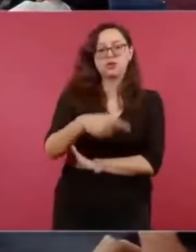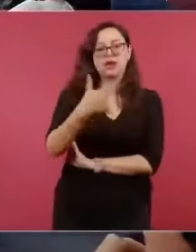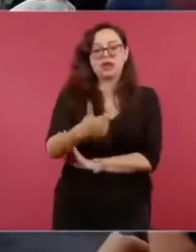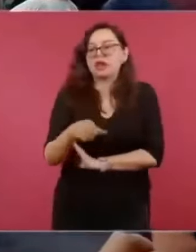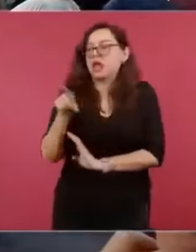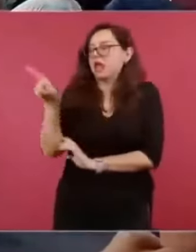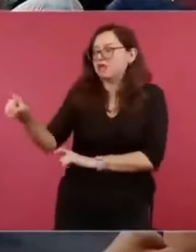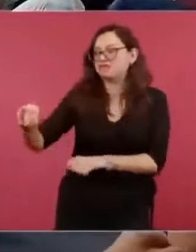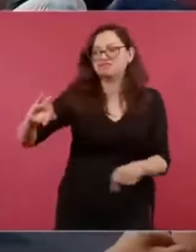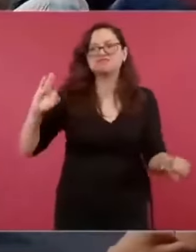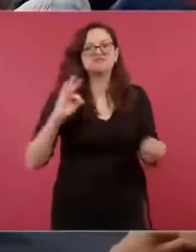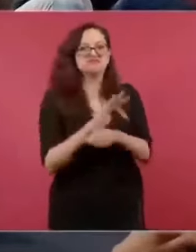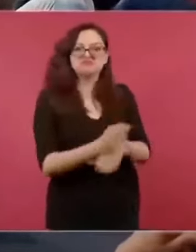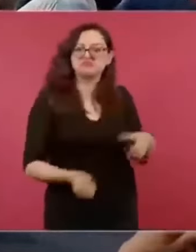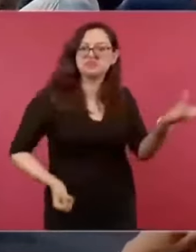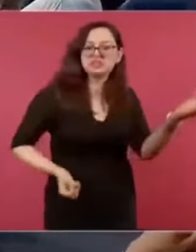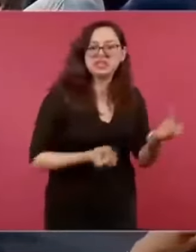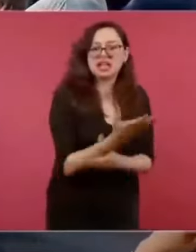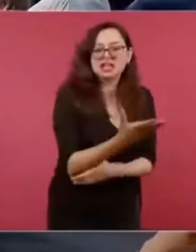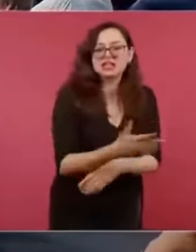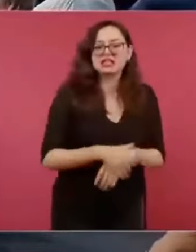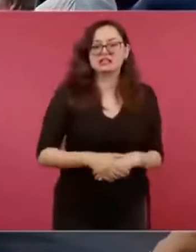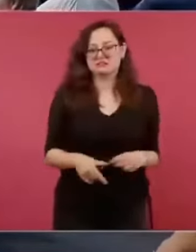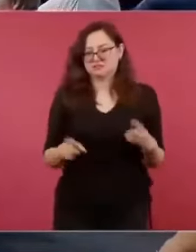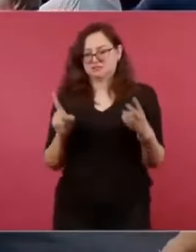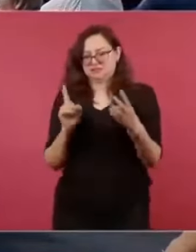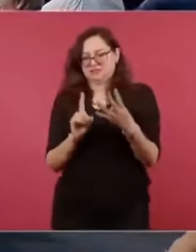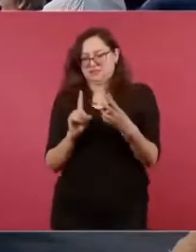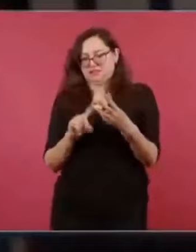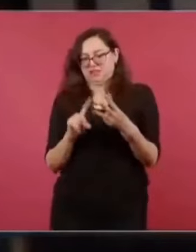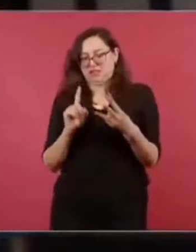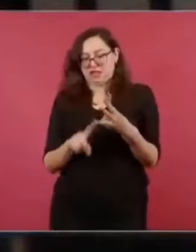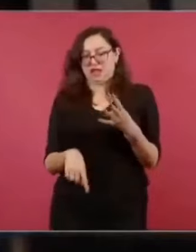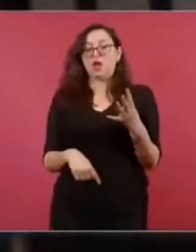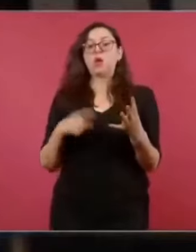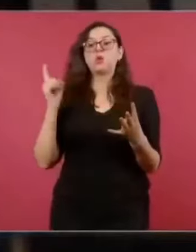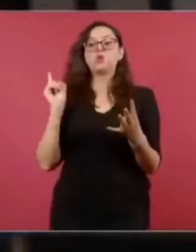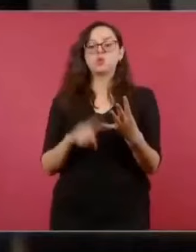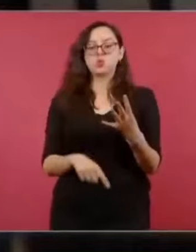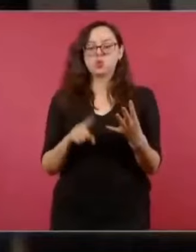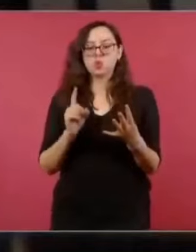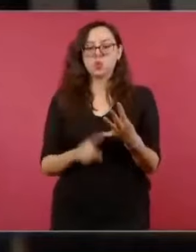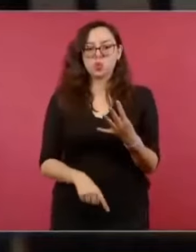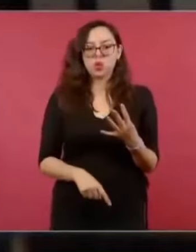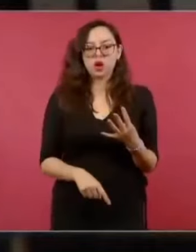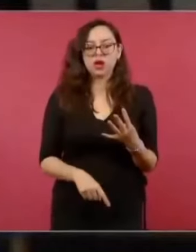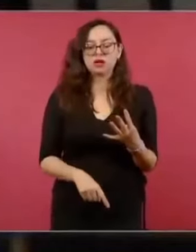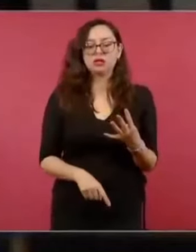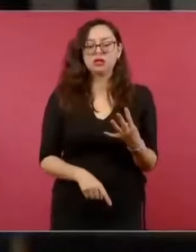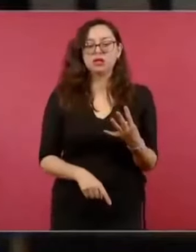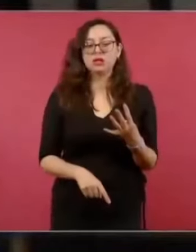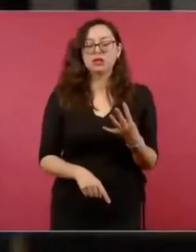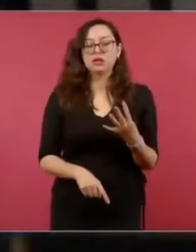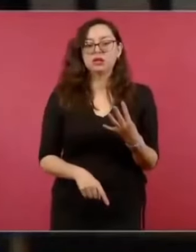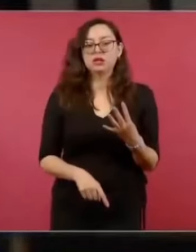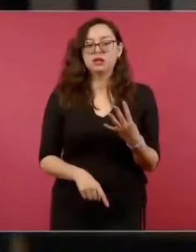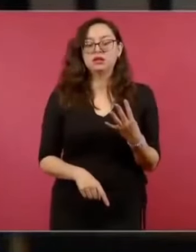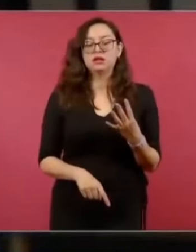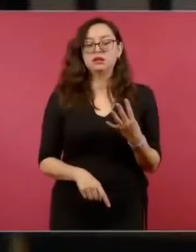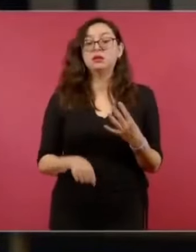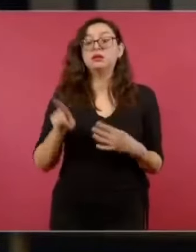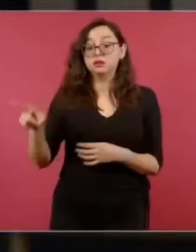Judicial de la Federación, ese es el tercer hecho. Cuarto hecho, el expediente que abrió la